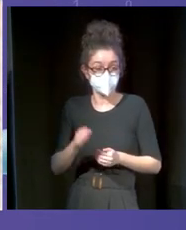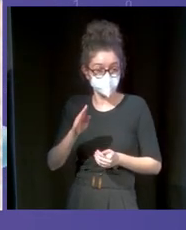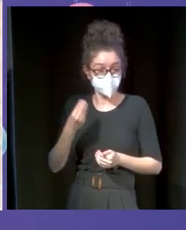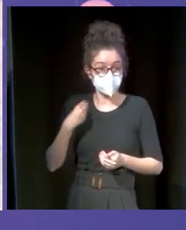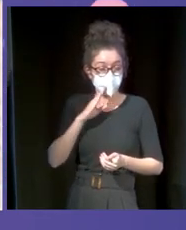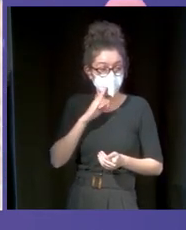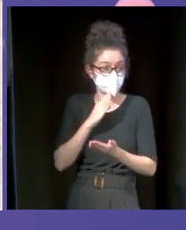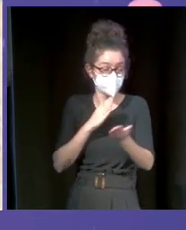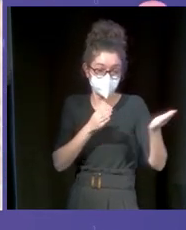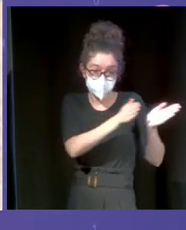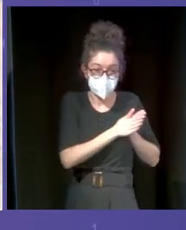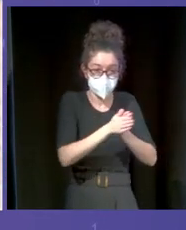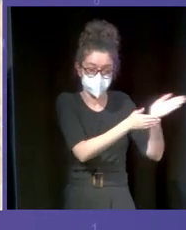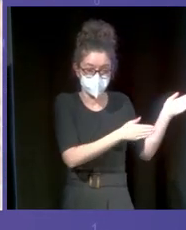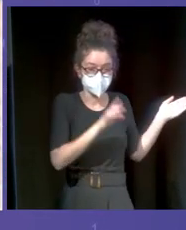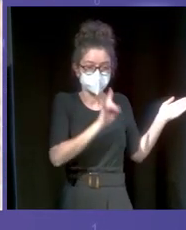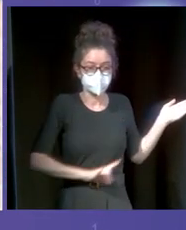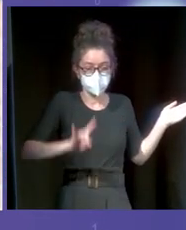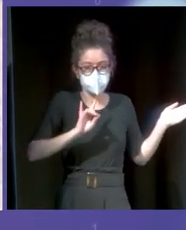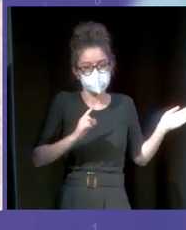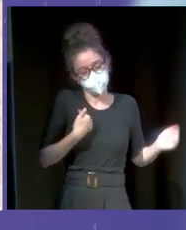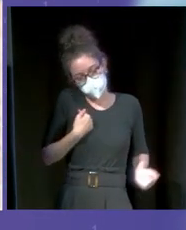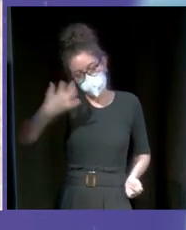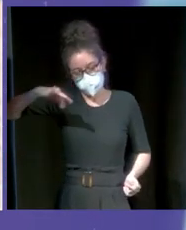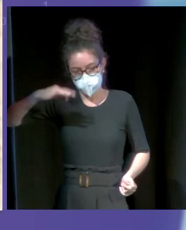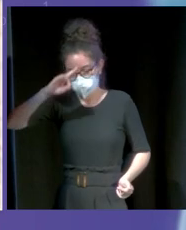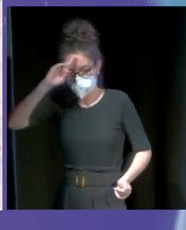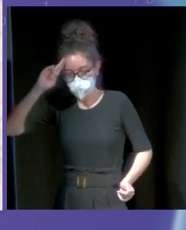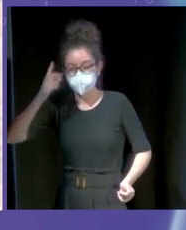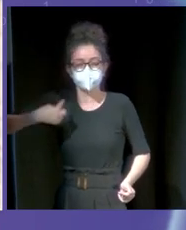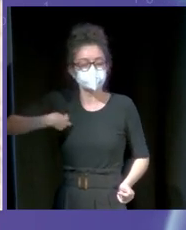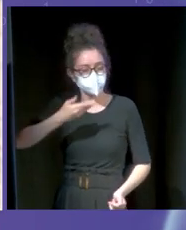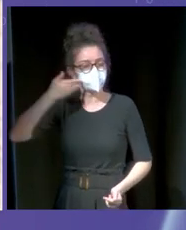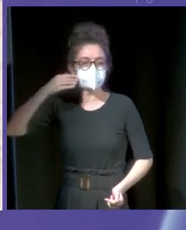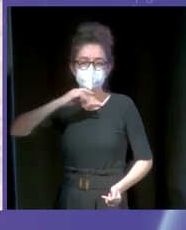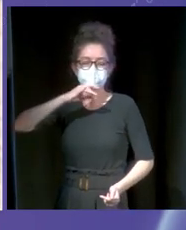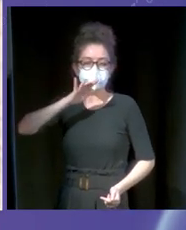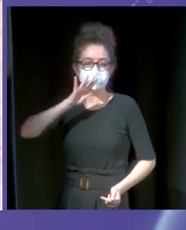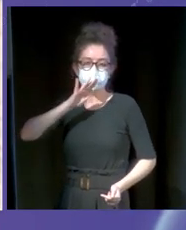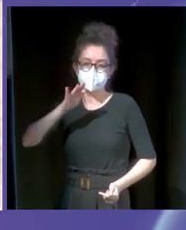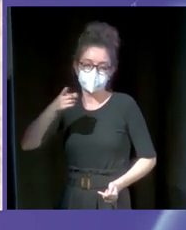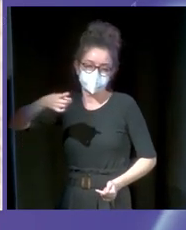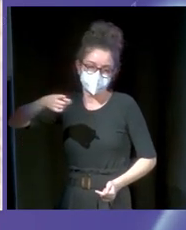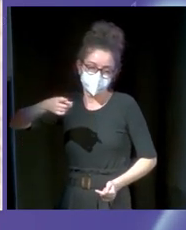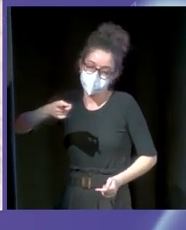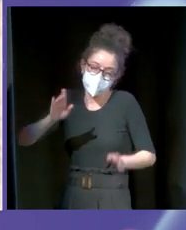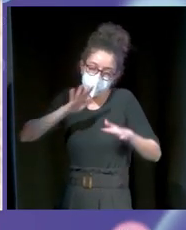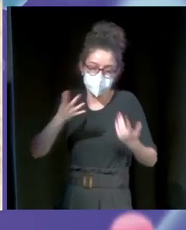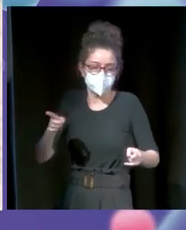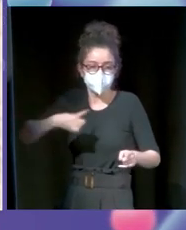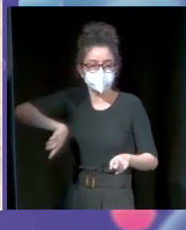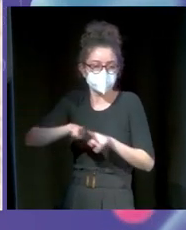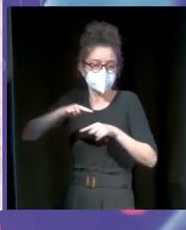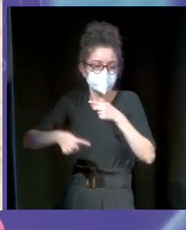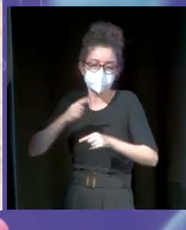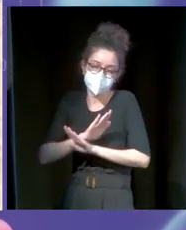por aquí, que son todos canarios, menos yo, de los que estoy muy orgullosa y muy contenta porque me han acogido como una gran familia. Así que nada, así